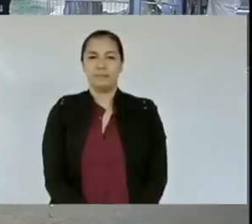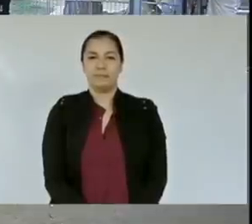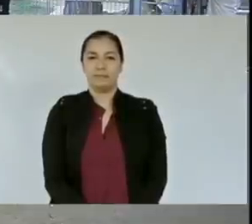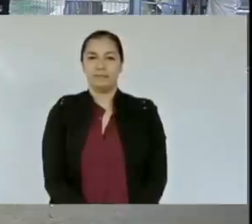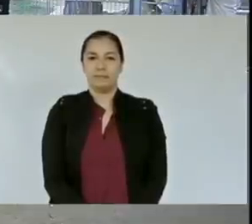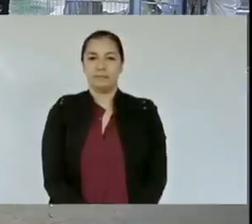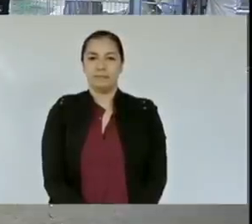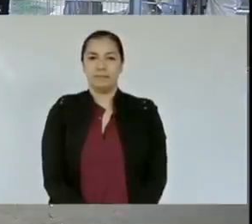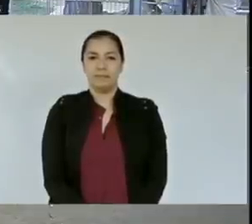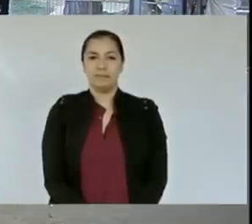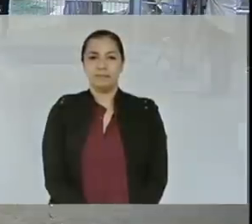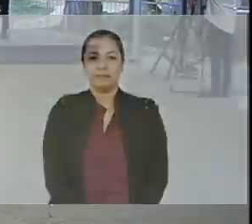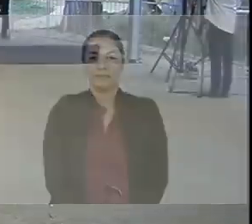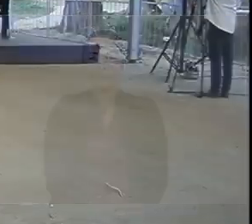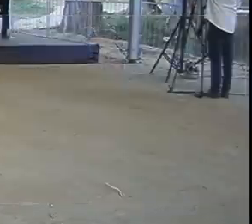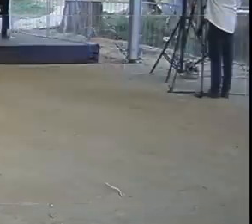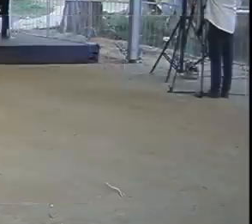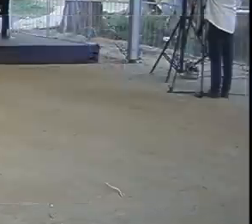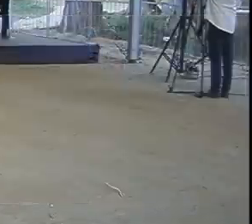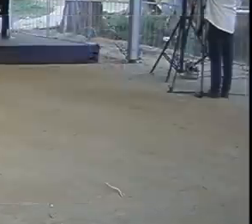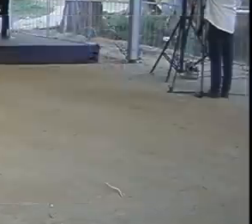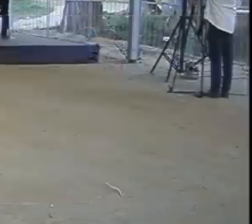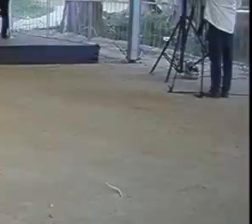aplausos gracias gracias